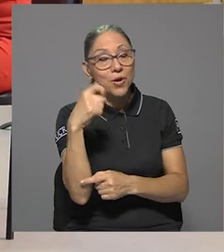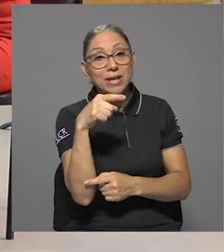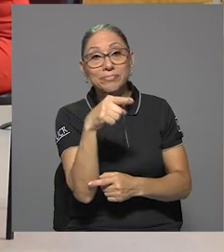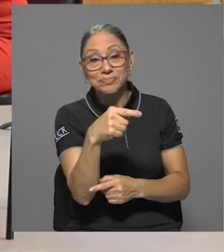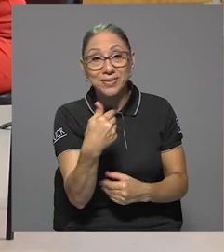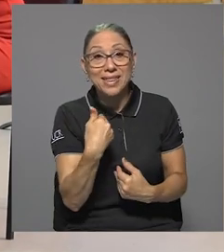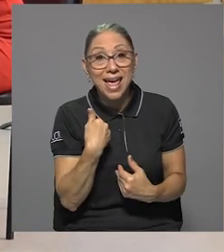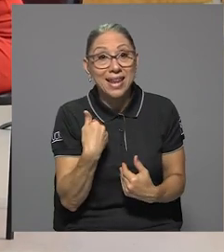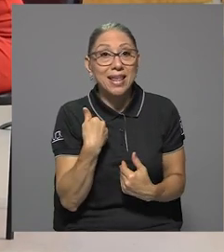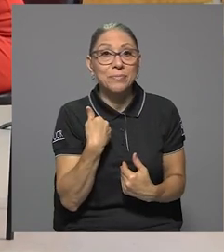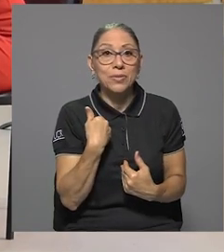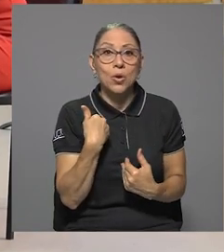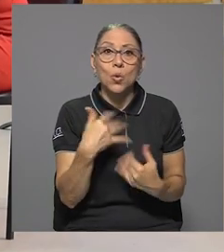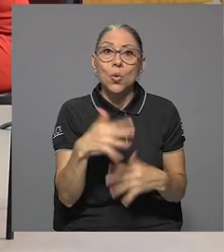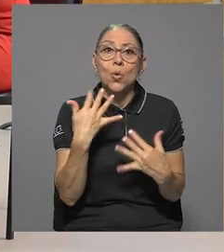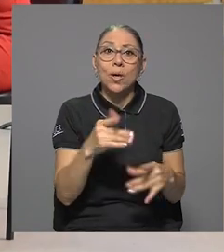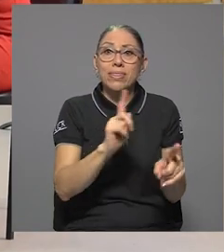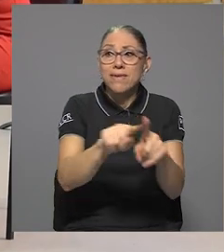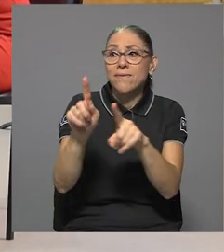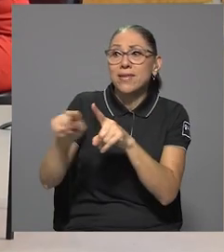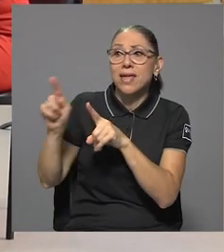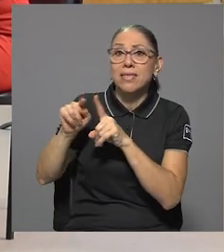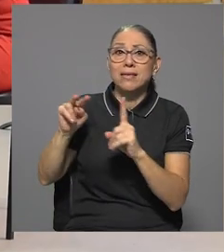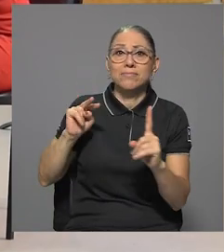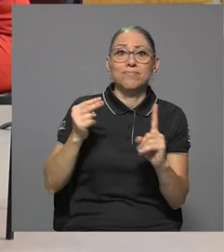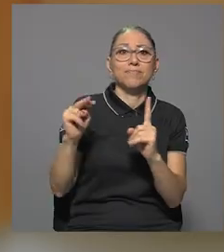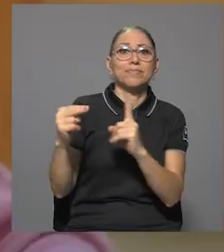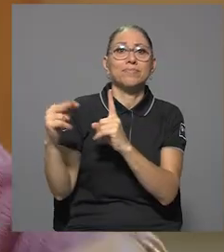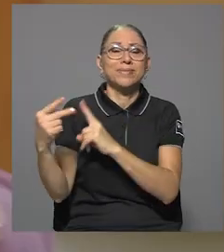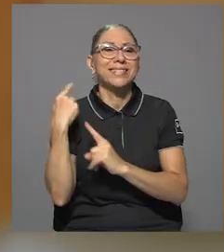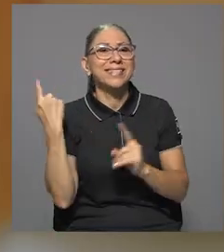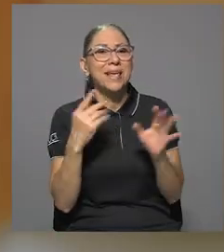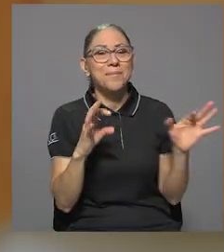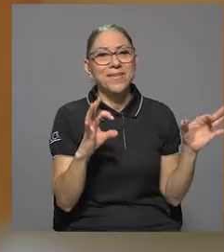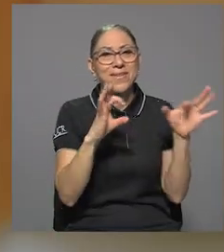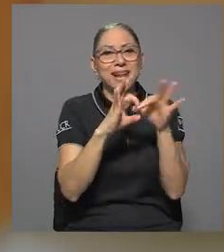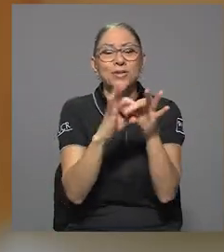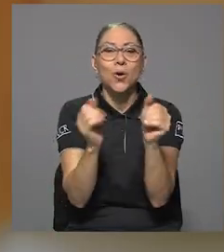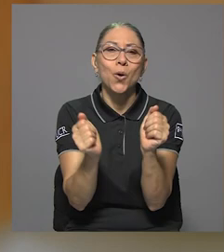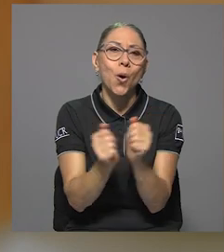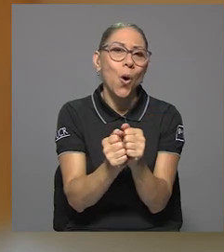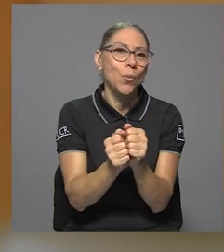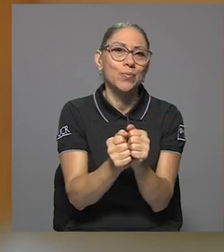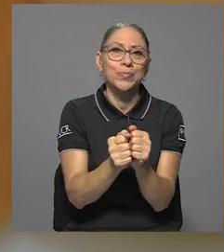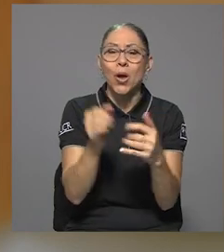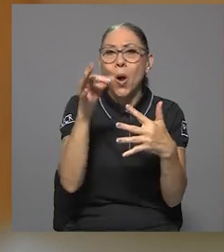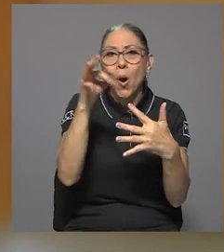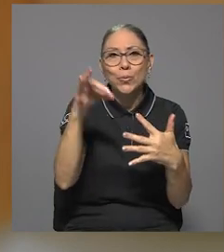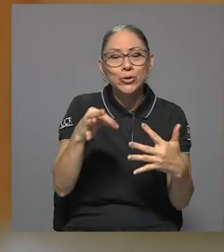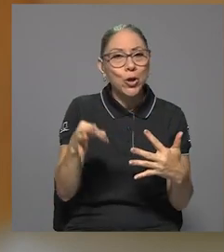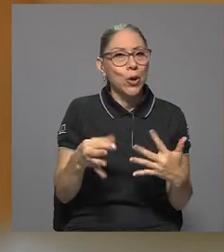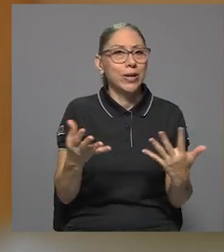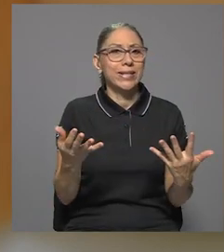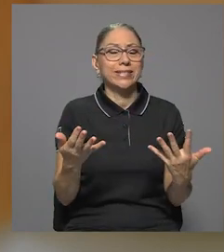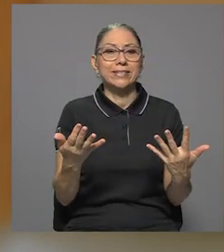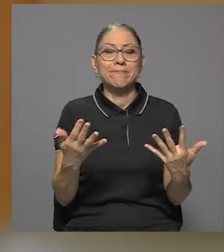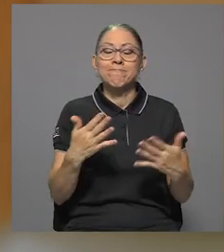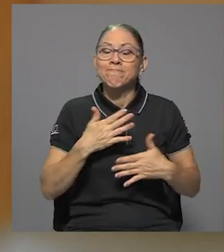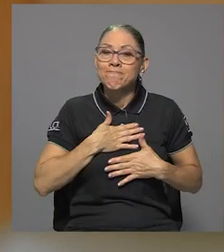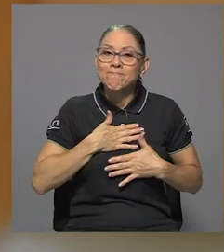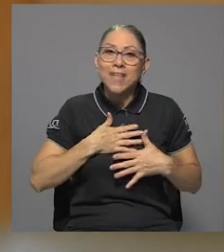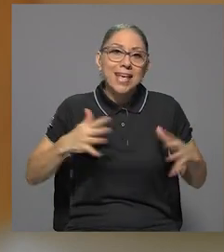tenés ese perfil tan polifacético siempre en relación con las opciones tan grandes, tan